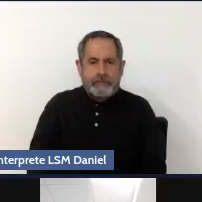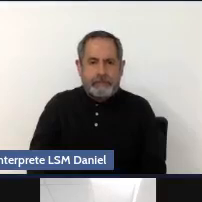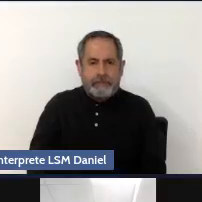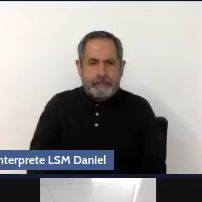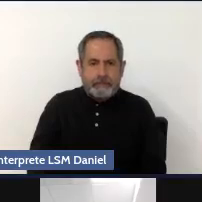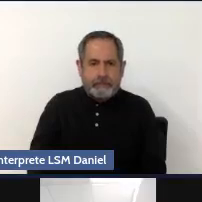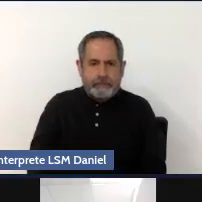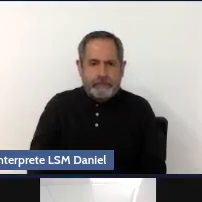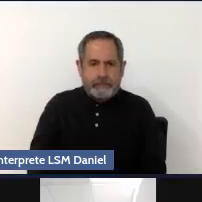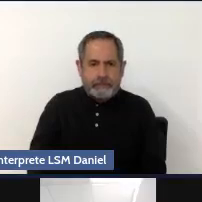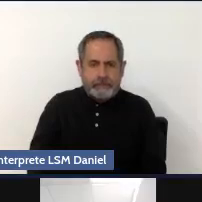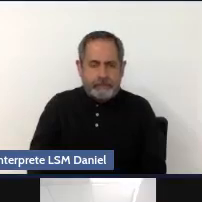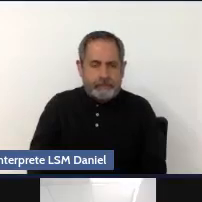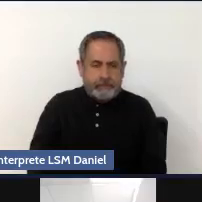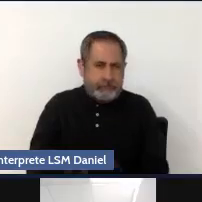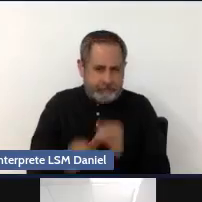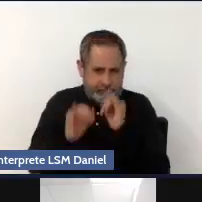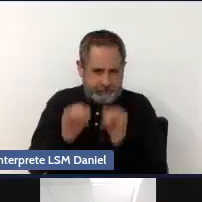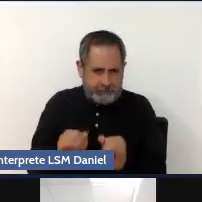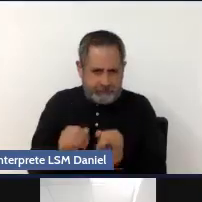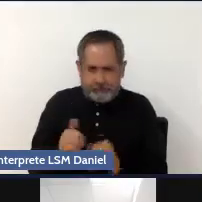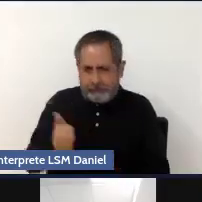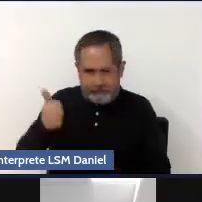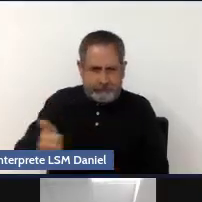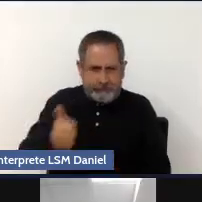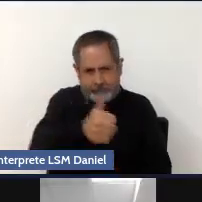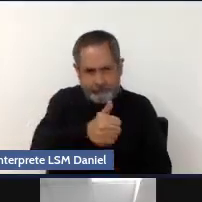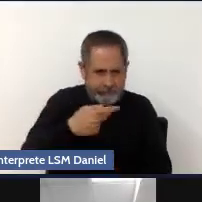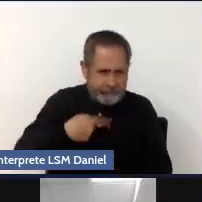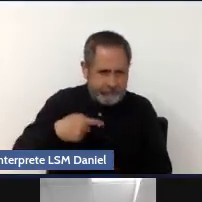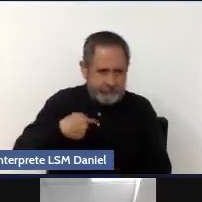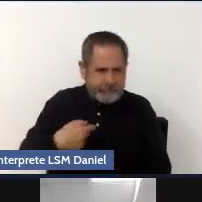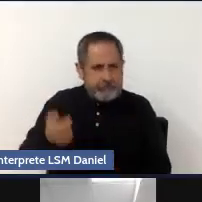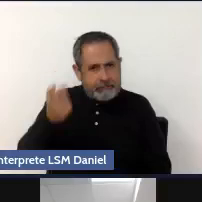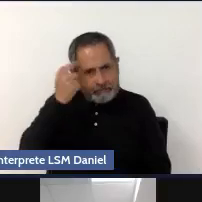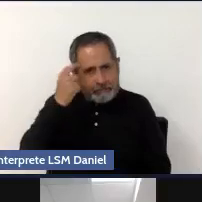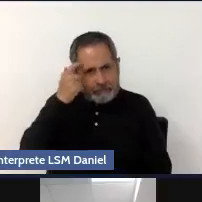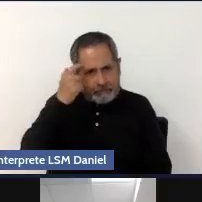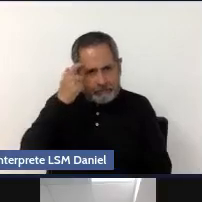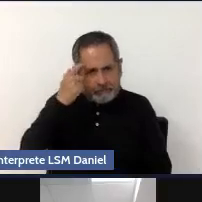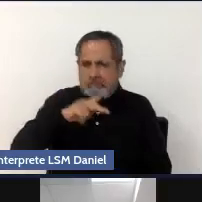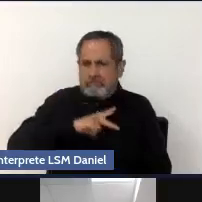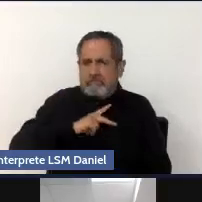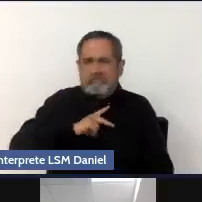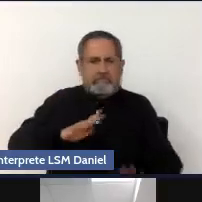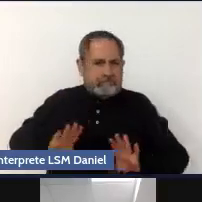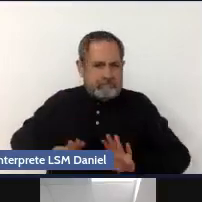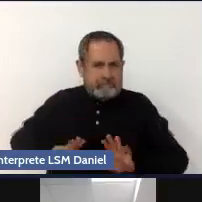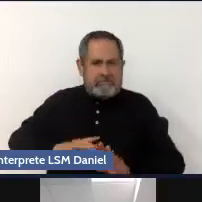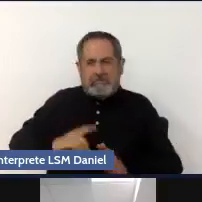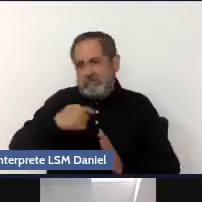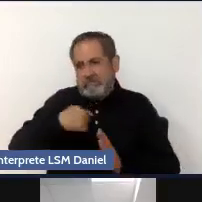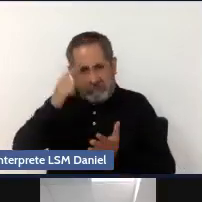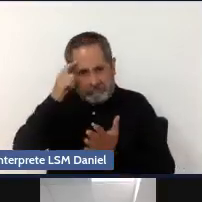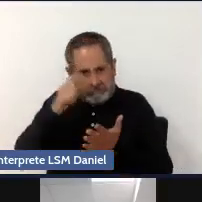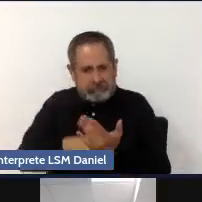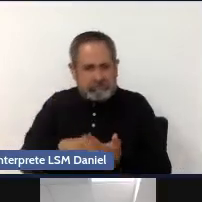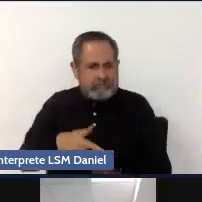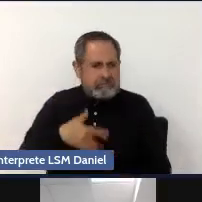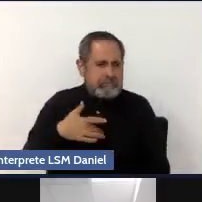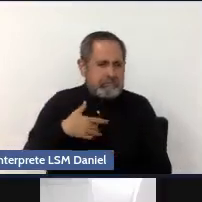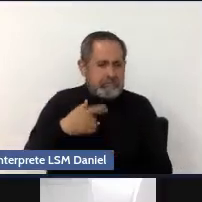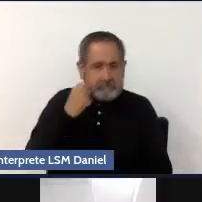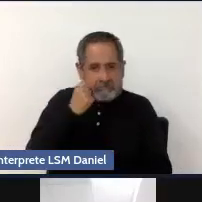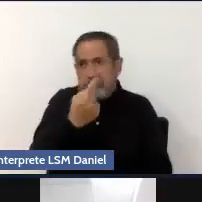Los factores de riesgo individuales, estos tienen que ver con las actitudes, con las creencias y los valores que una